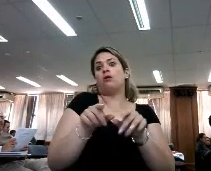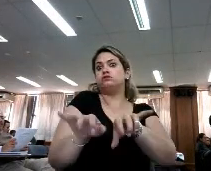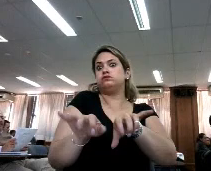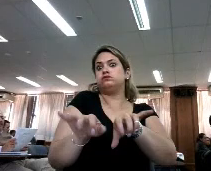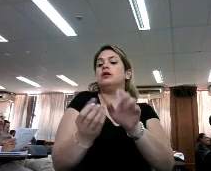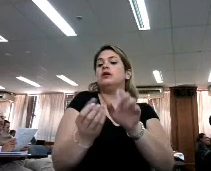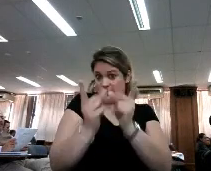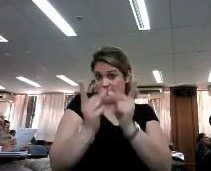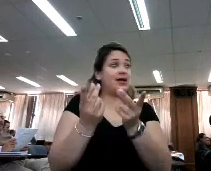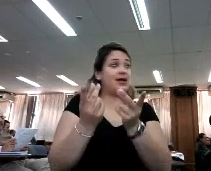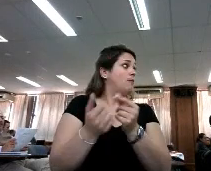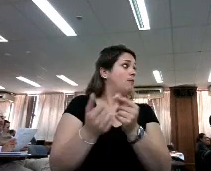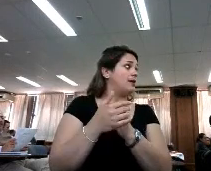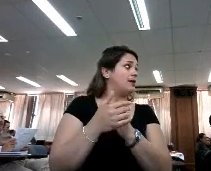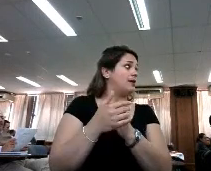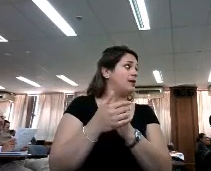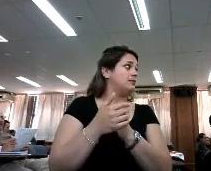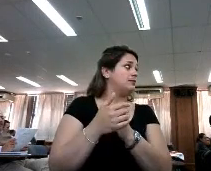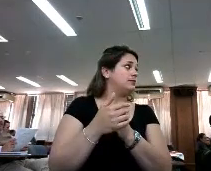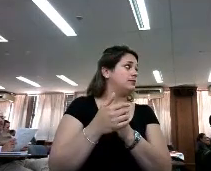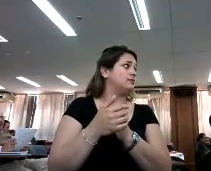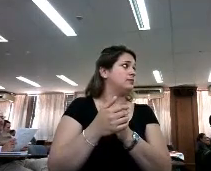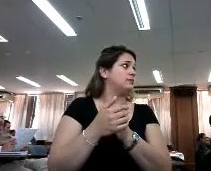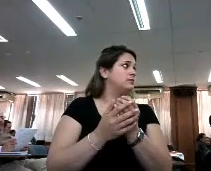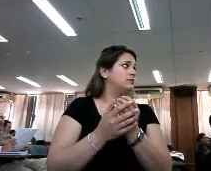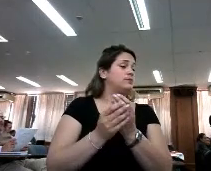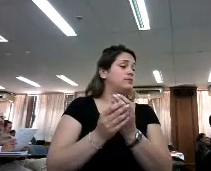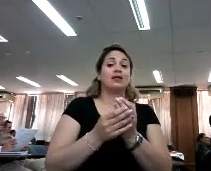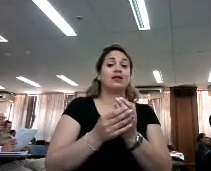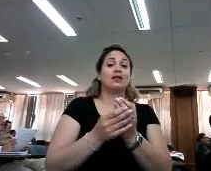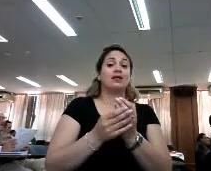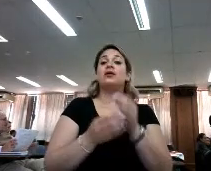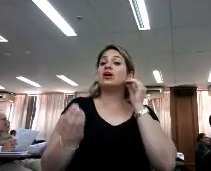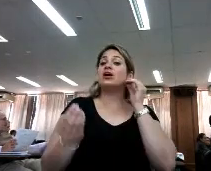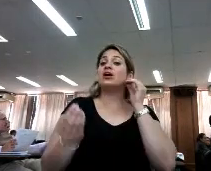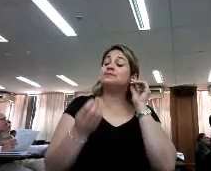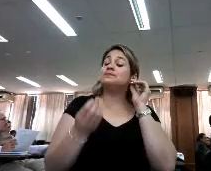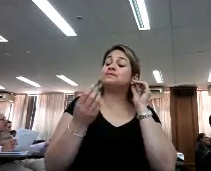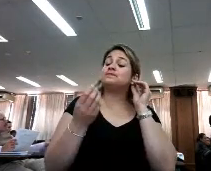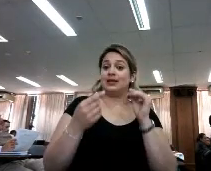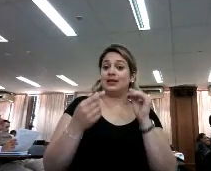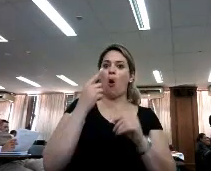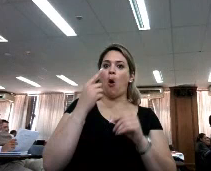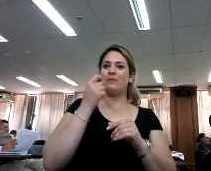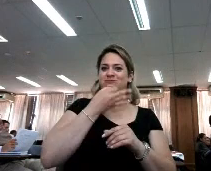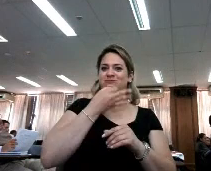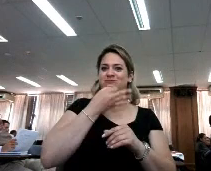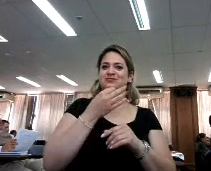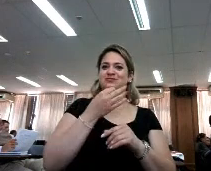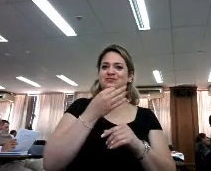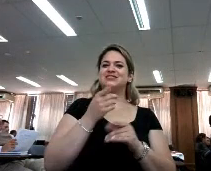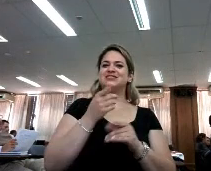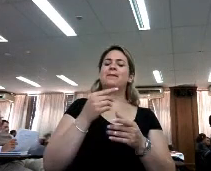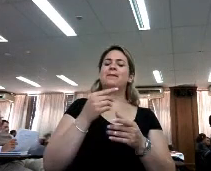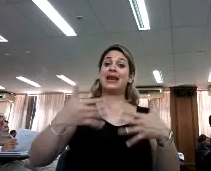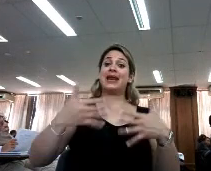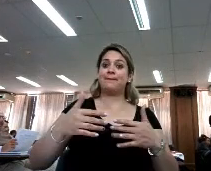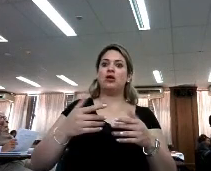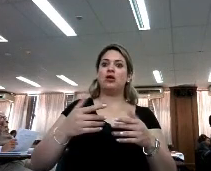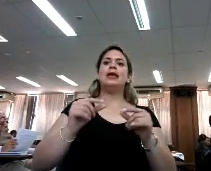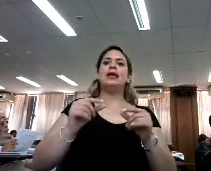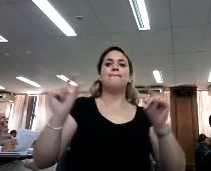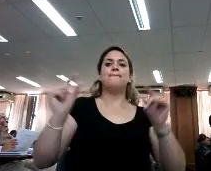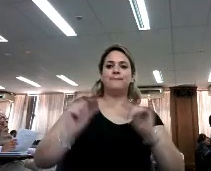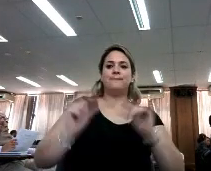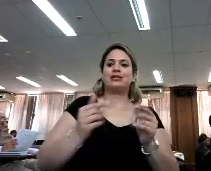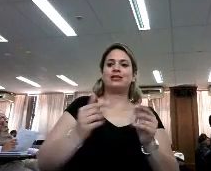exacto exacto exacto pero porque para también hacerlo un poco más dinámico para hacerlo más orgánico y para hacerlo un